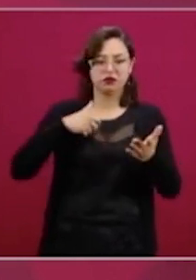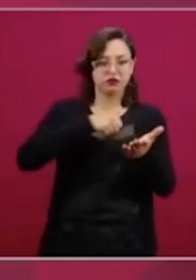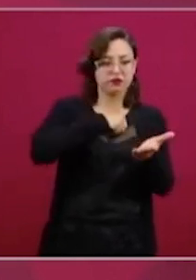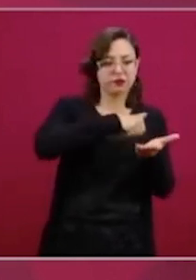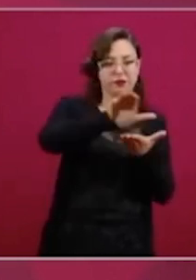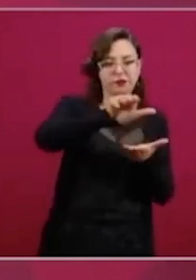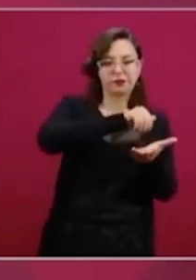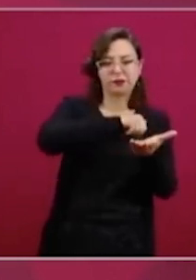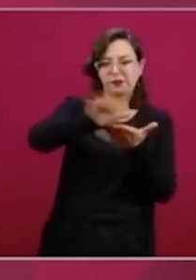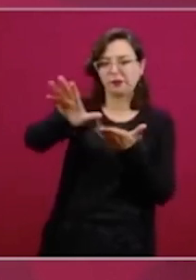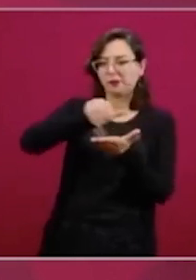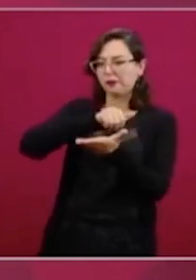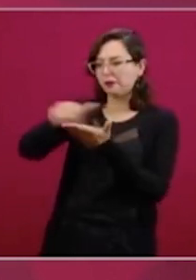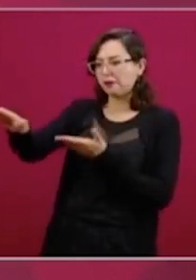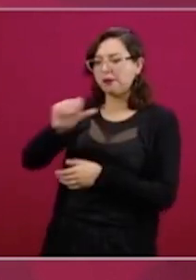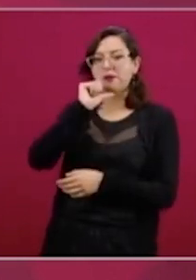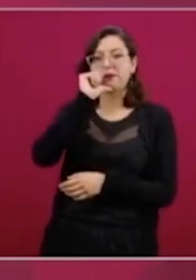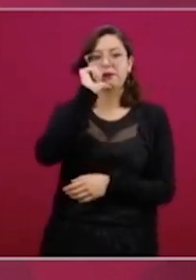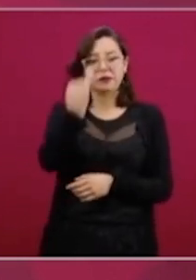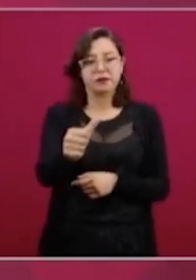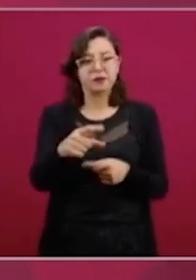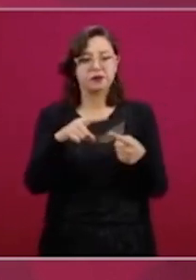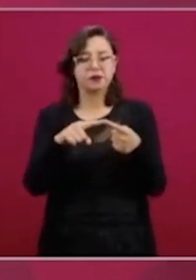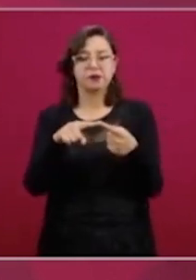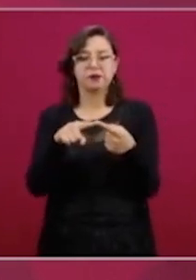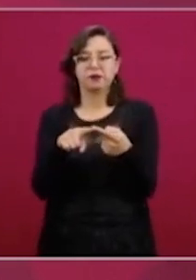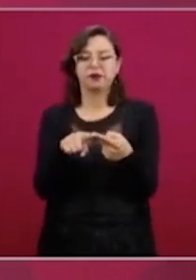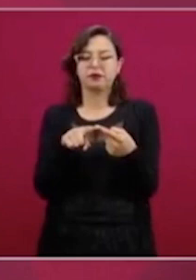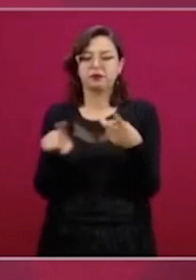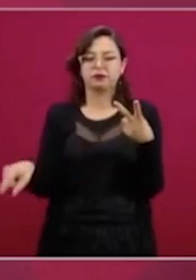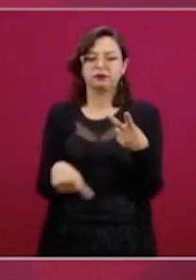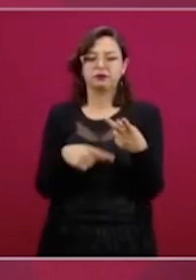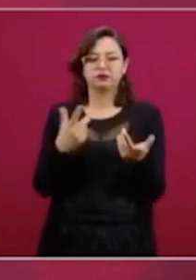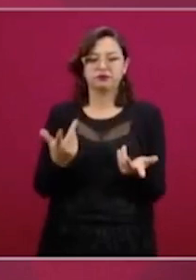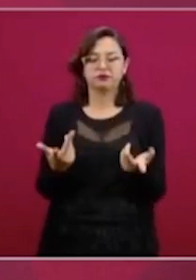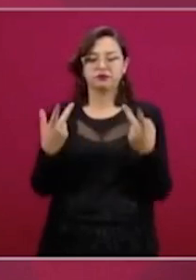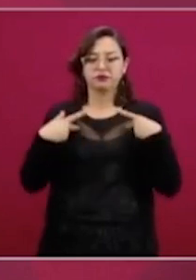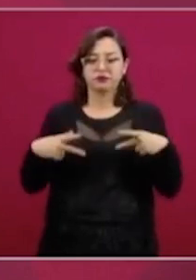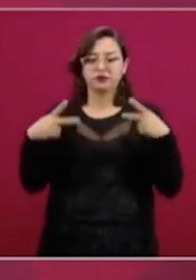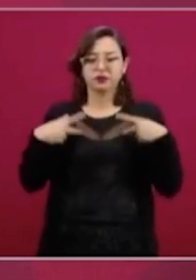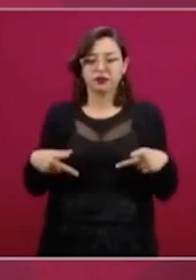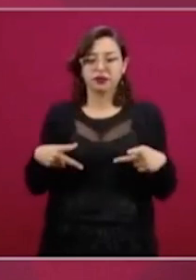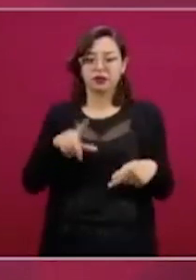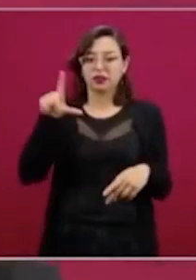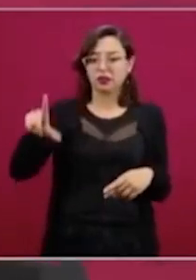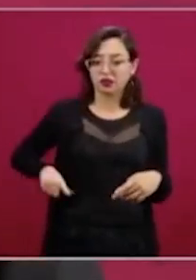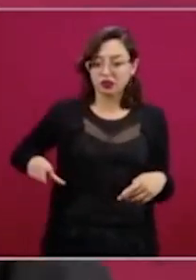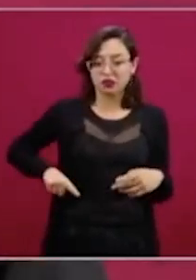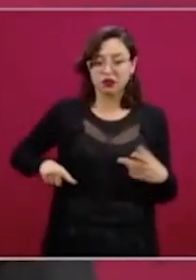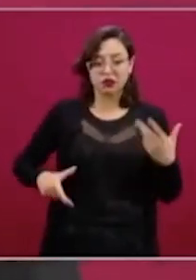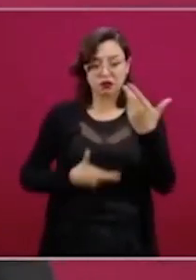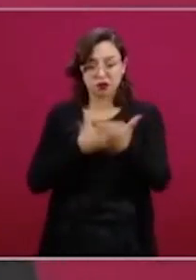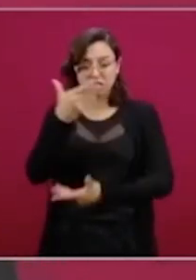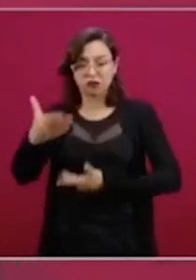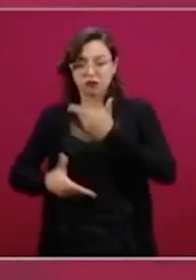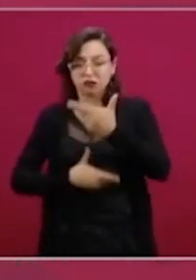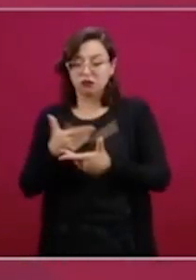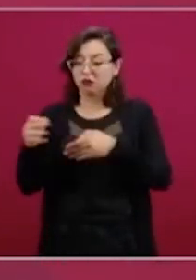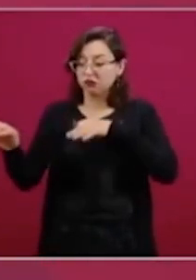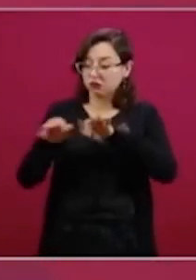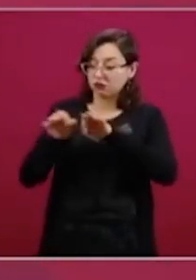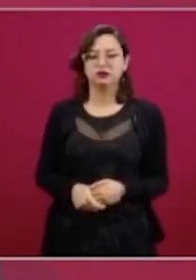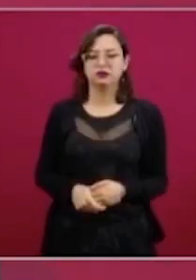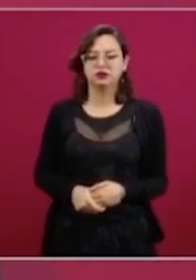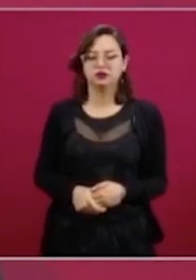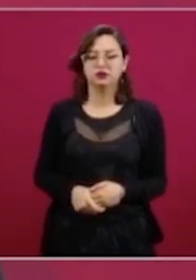ningún trabajador al servicio del Estado va a perder su